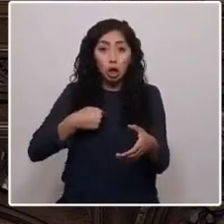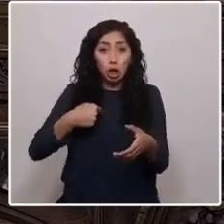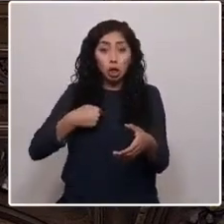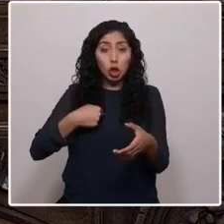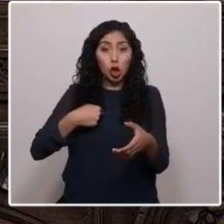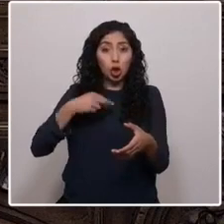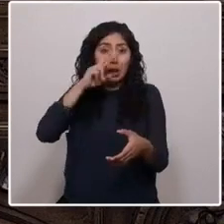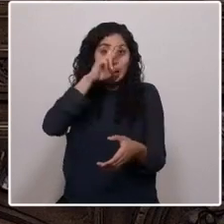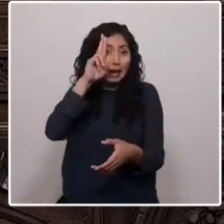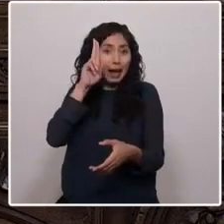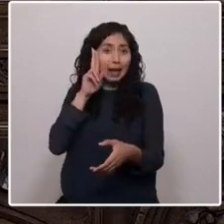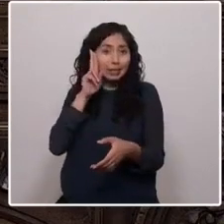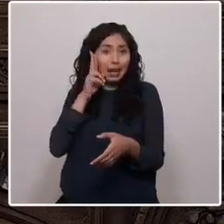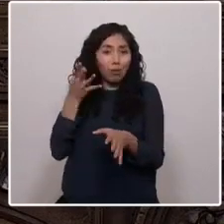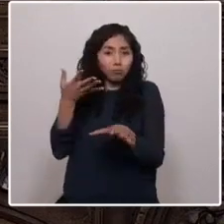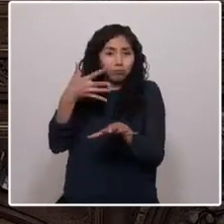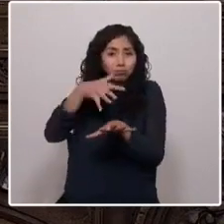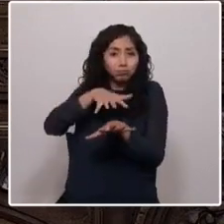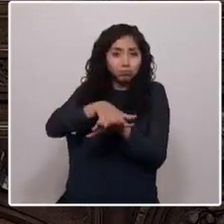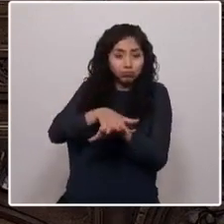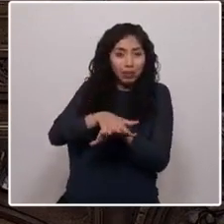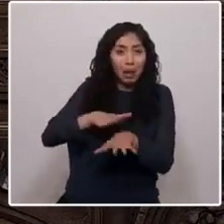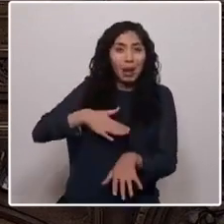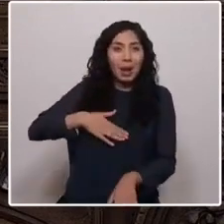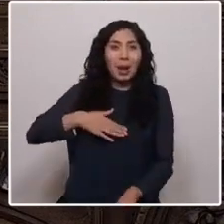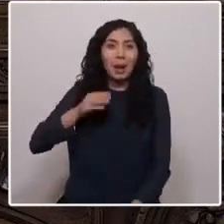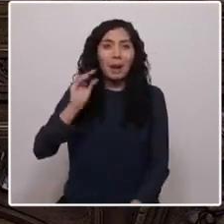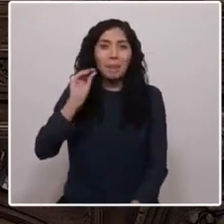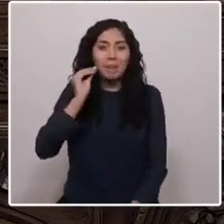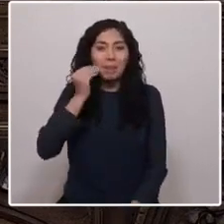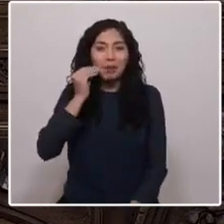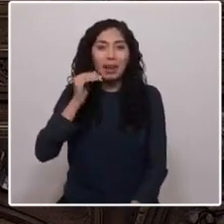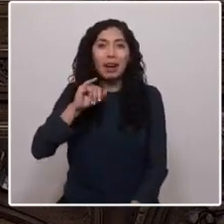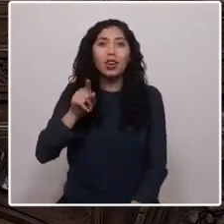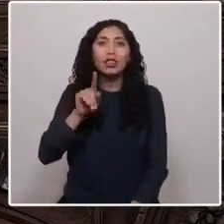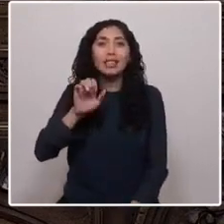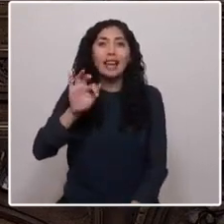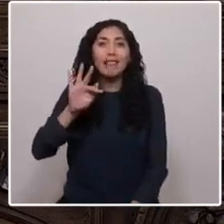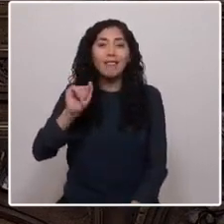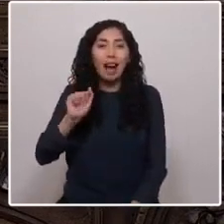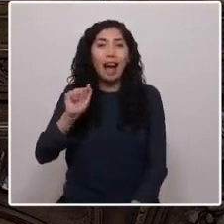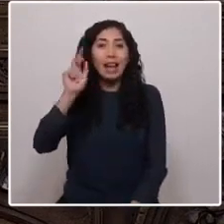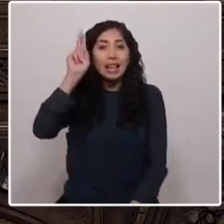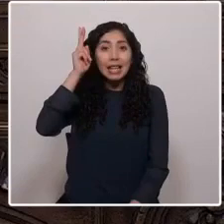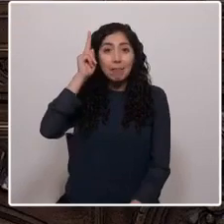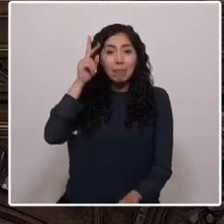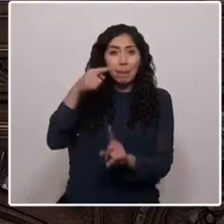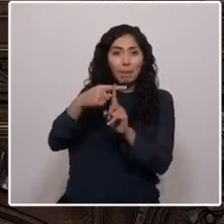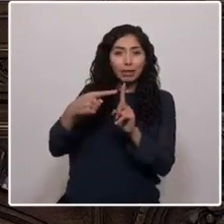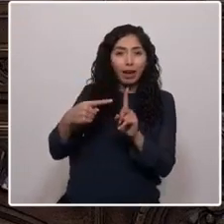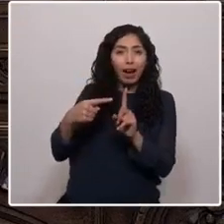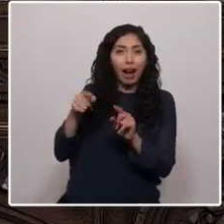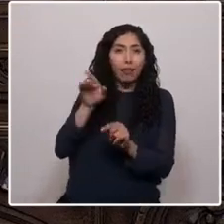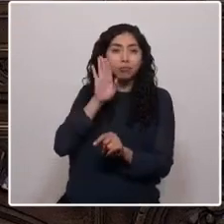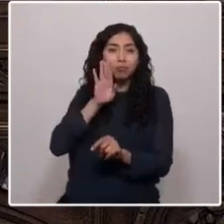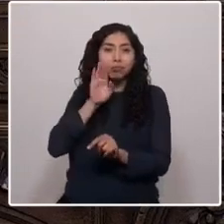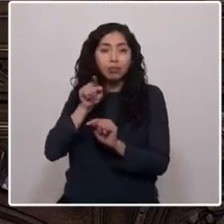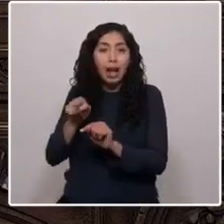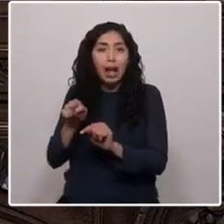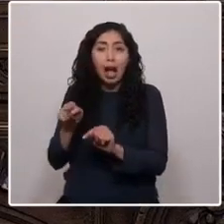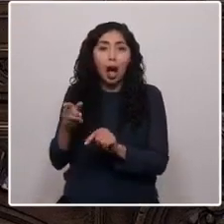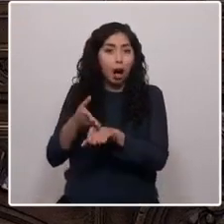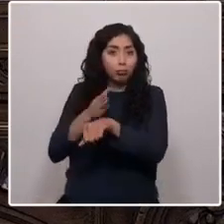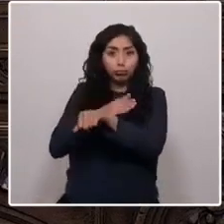por mi sangre galopa mi abuela Josefa, mitad india, mitad mulata, analfabeta indómita que